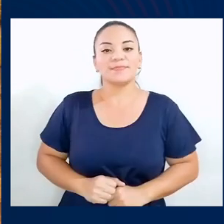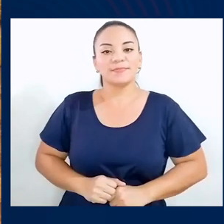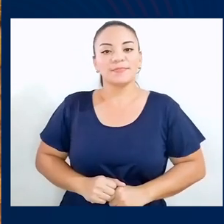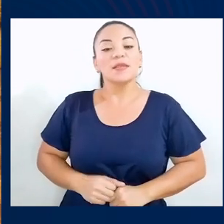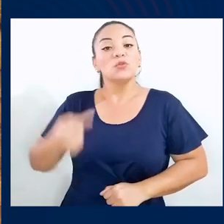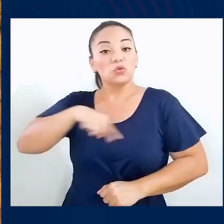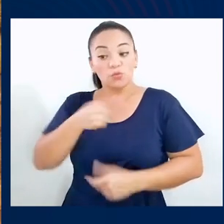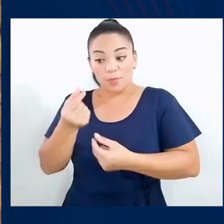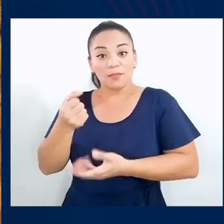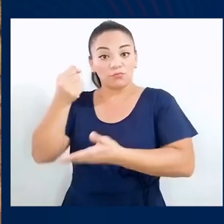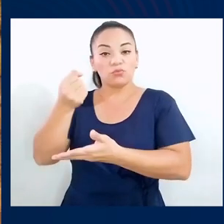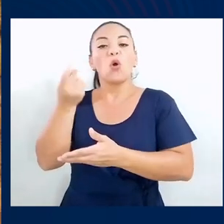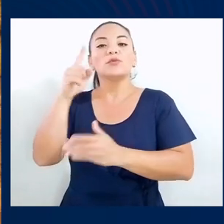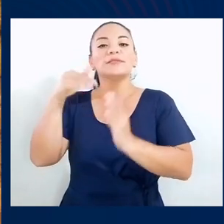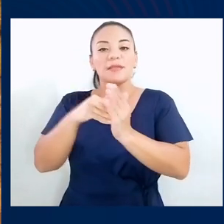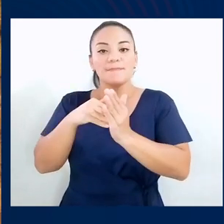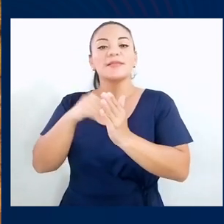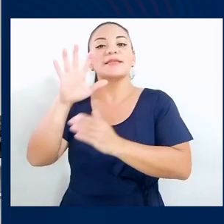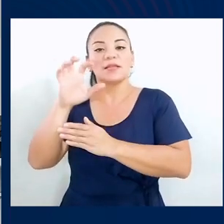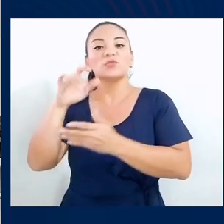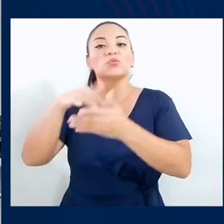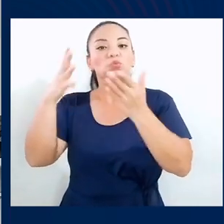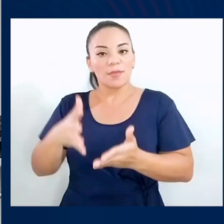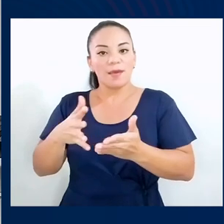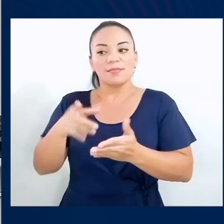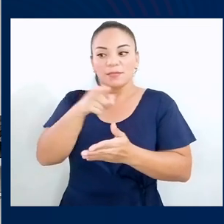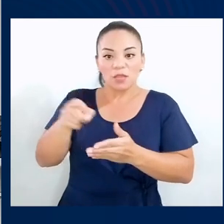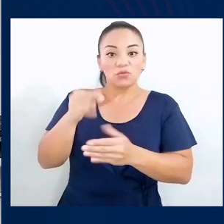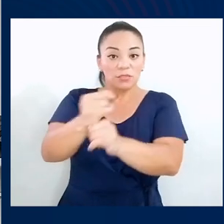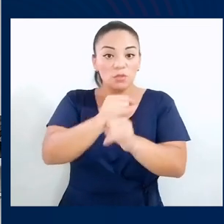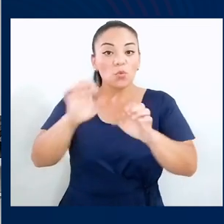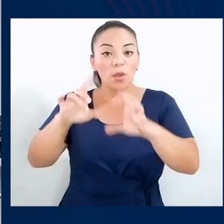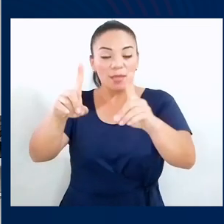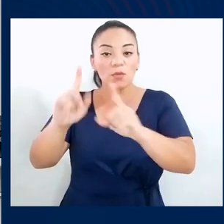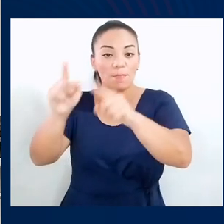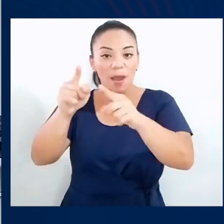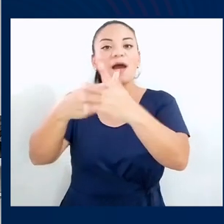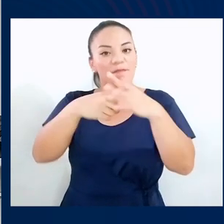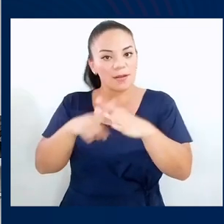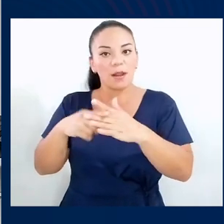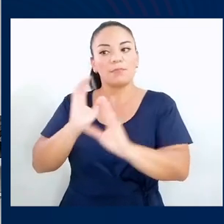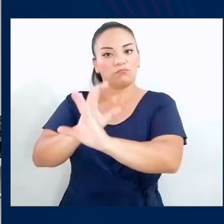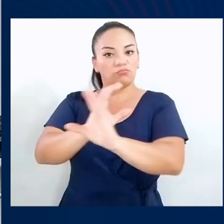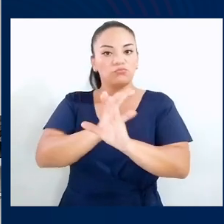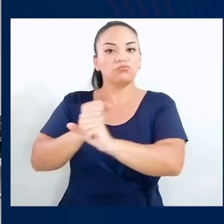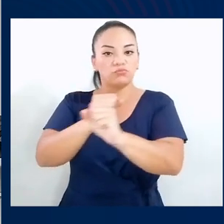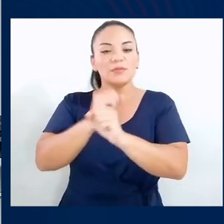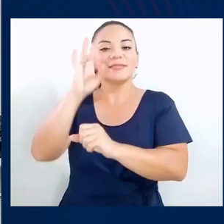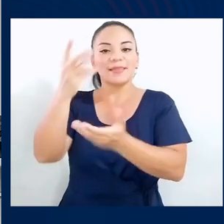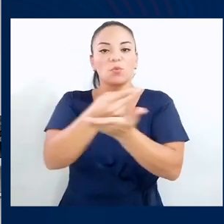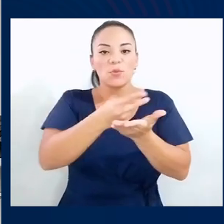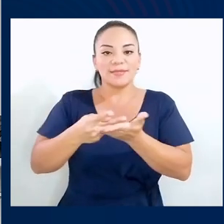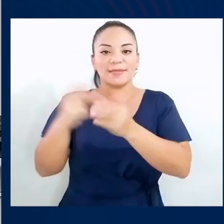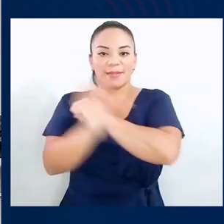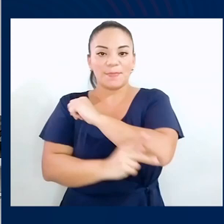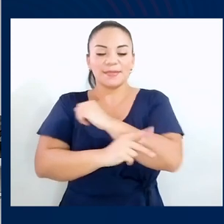tanto en el sector atlántico como en la parte de la gama. Nos permitirán invertir en la seguridad de 12,500 estudiantes que